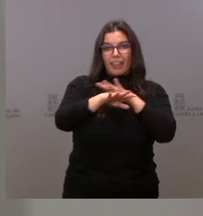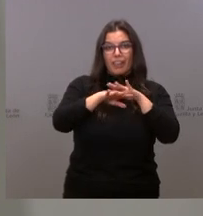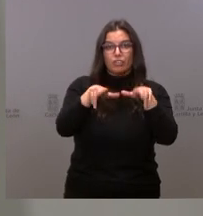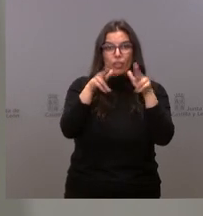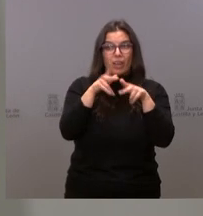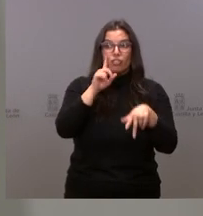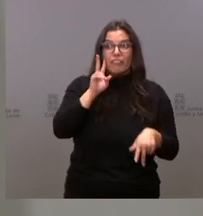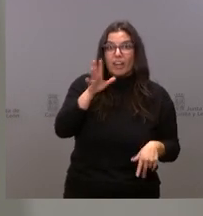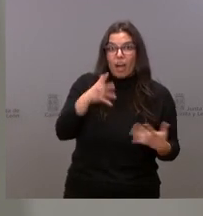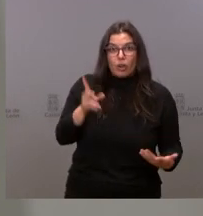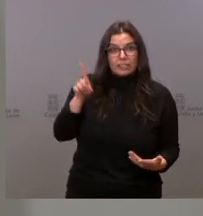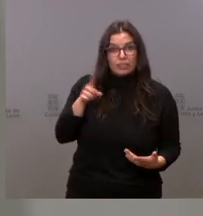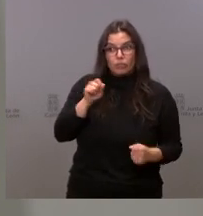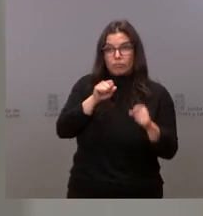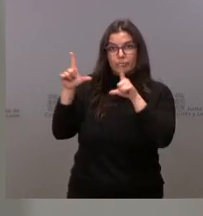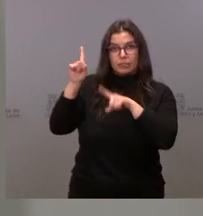verla en este momento.